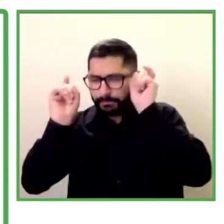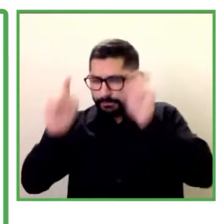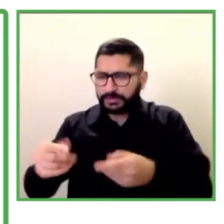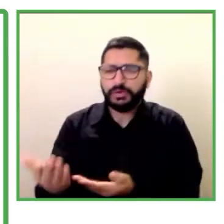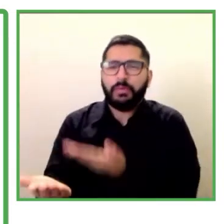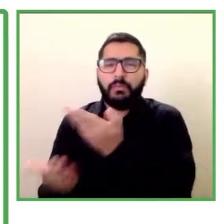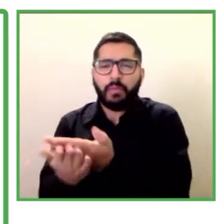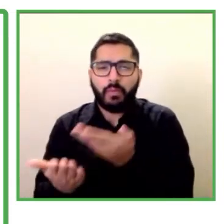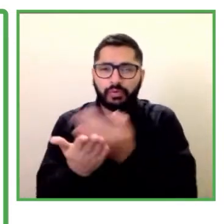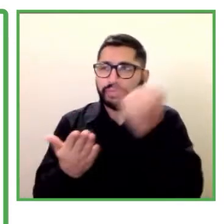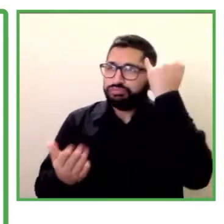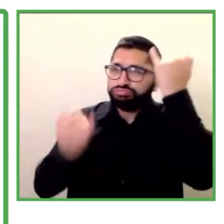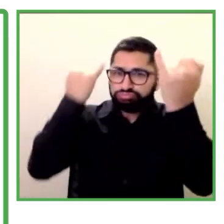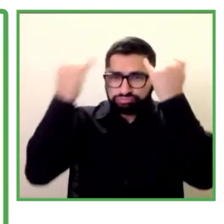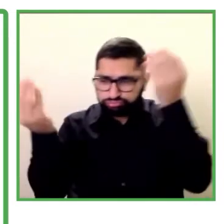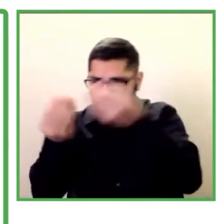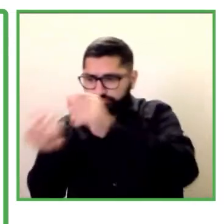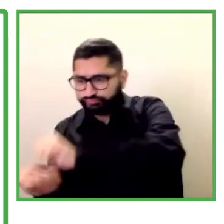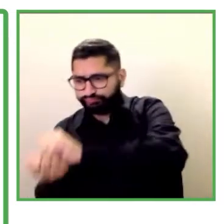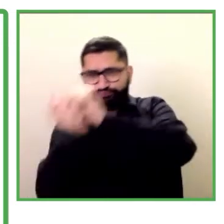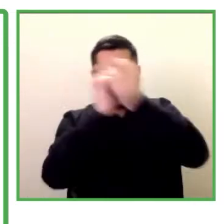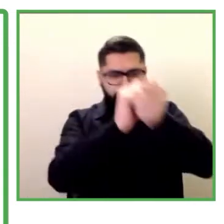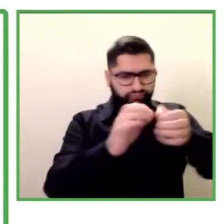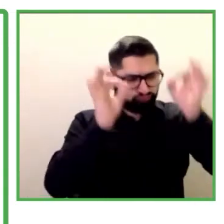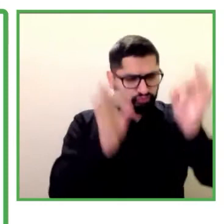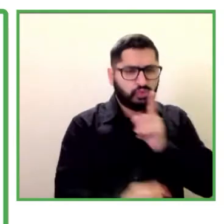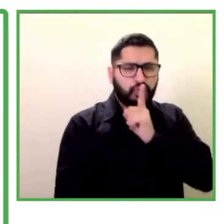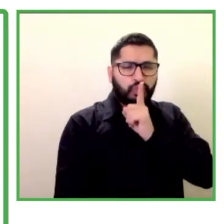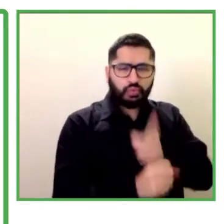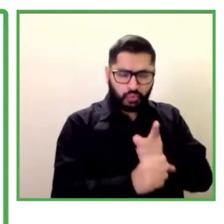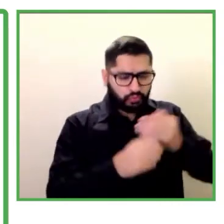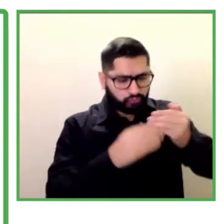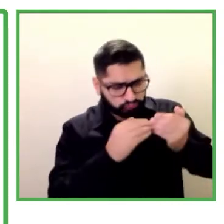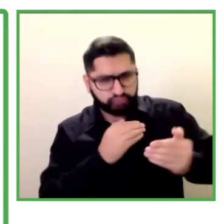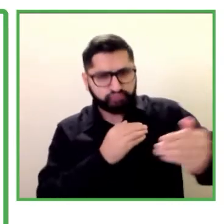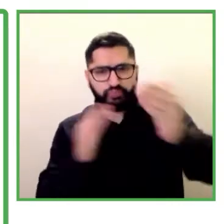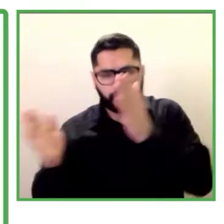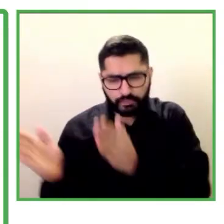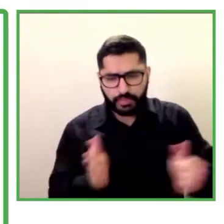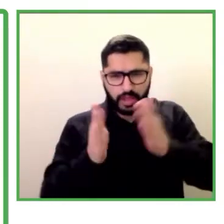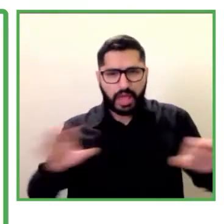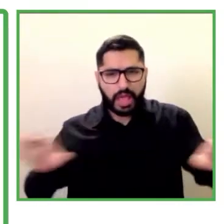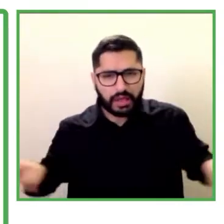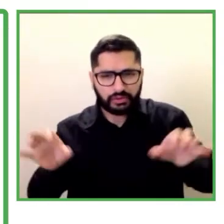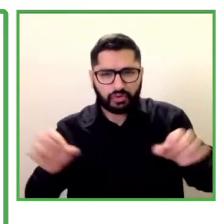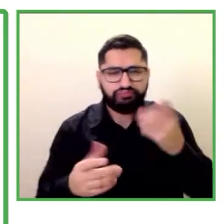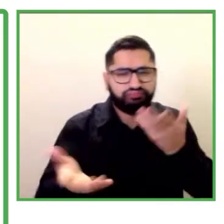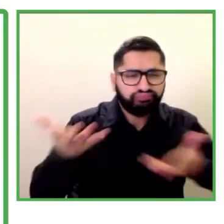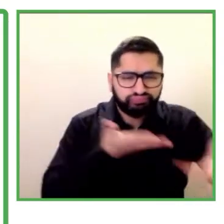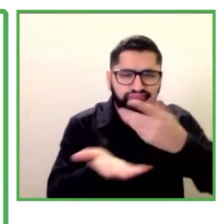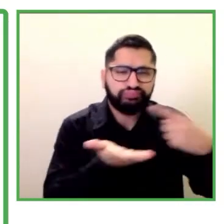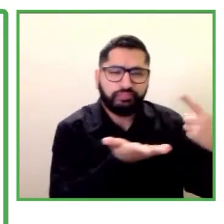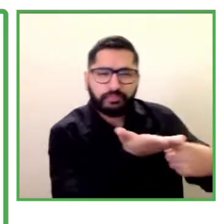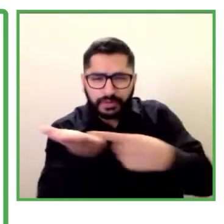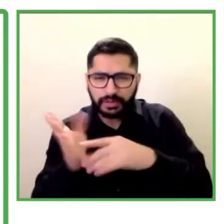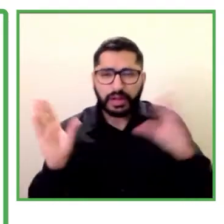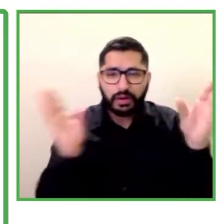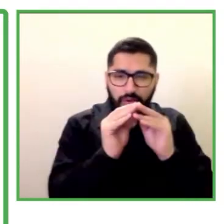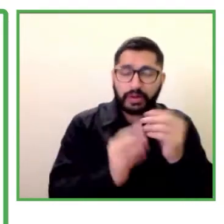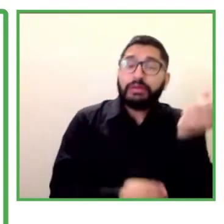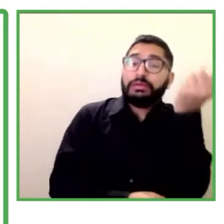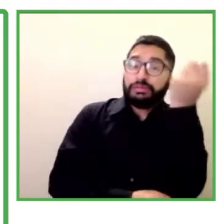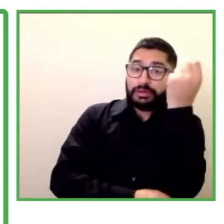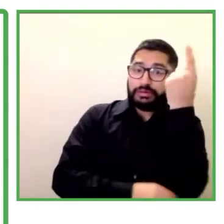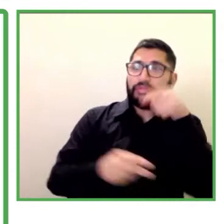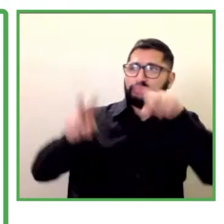más recurrente que es la conversación más constante que tenemos como red es entender que hay desafíos donde una